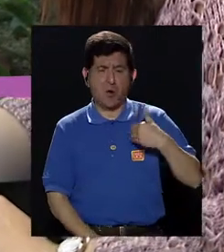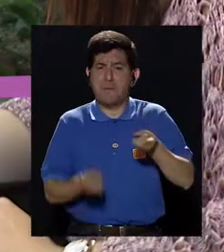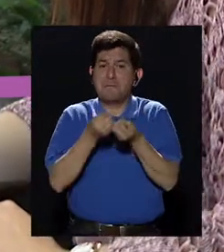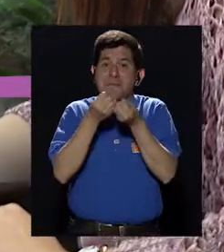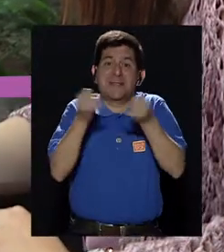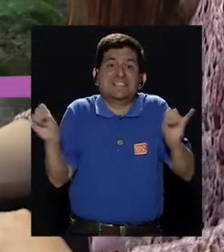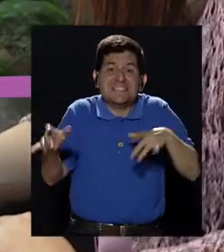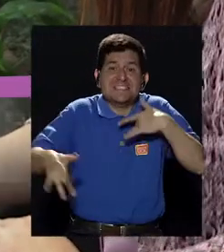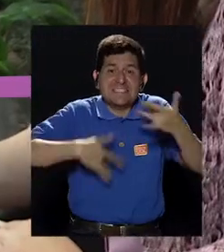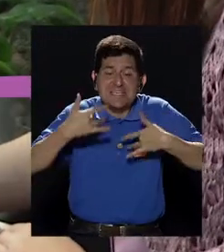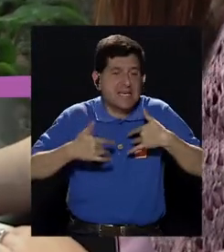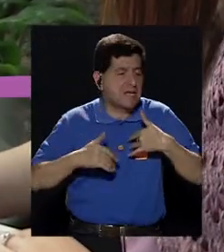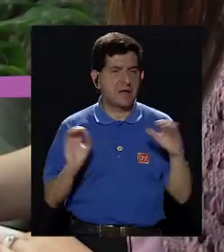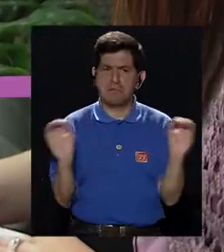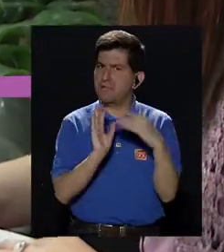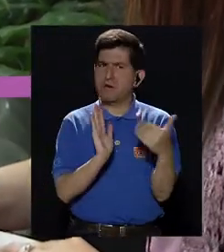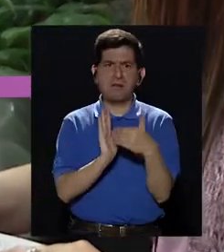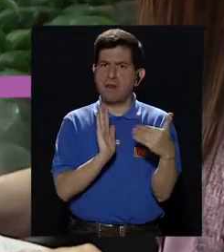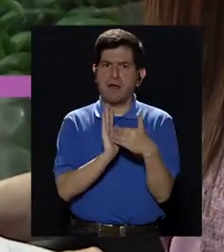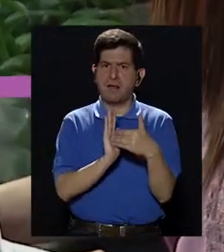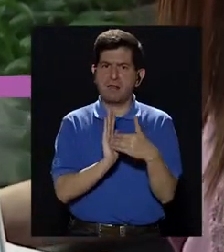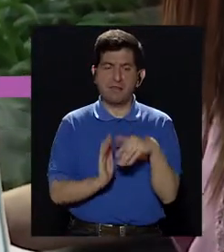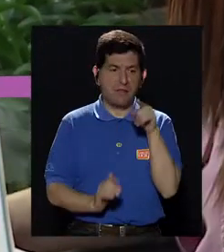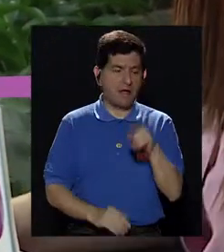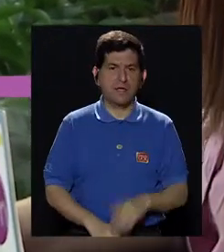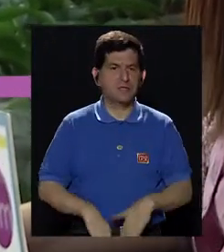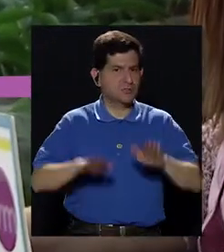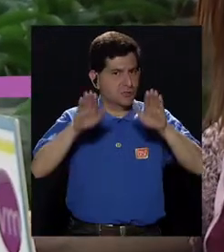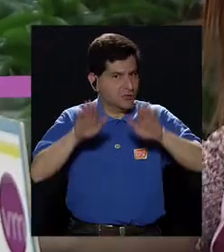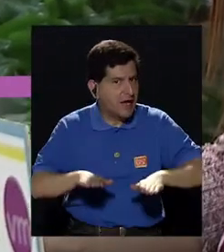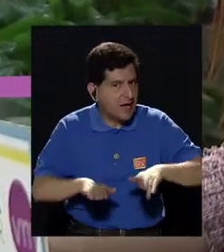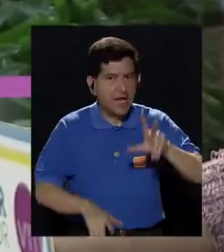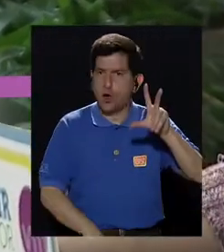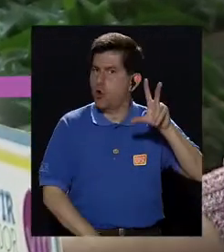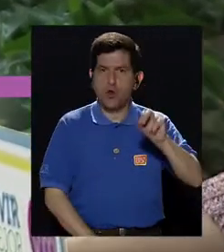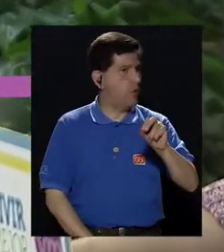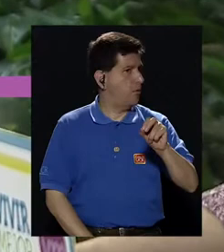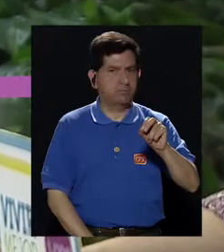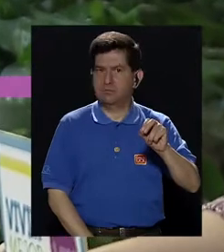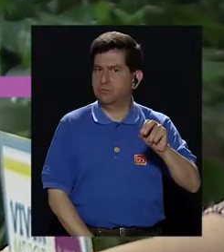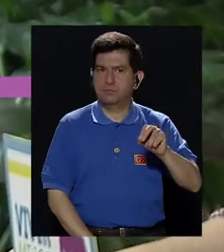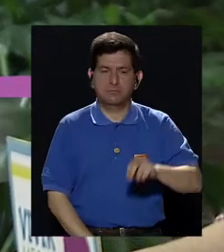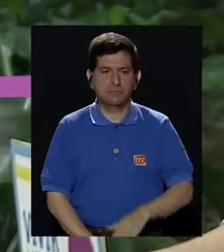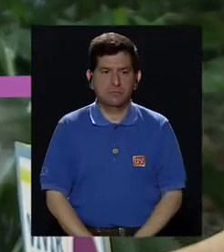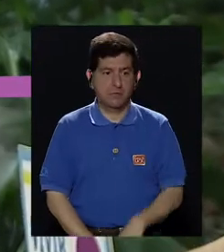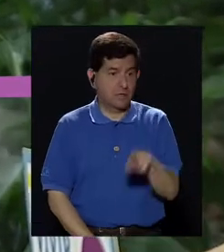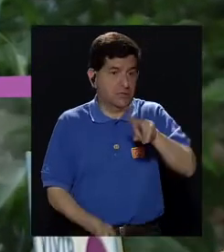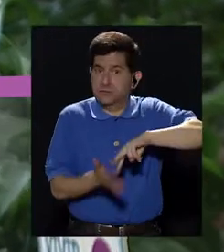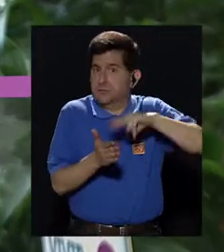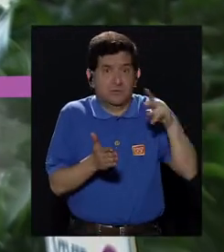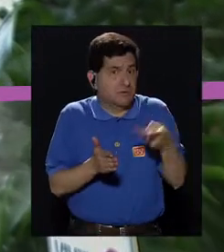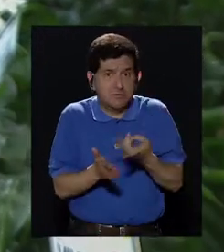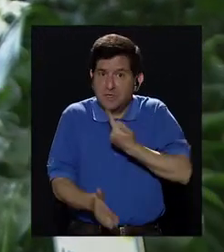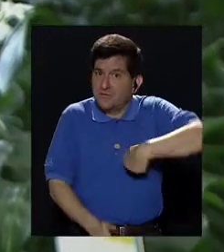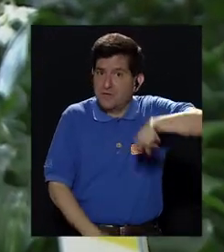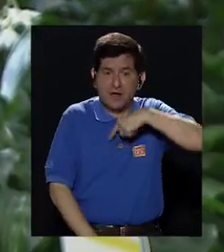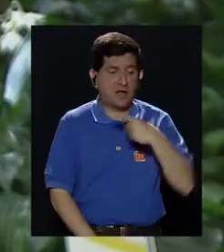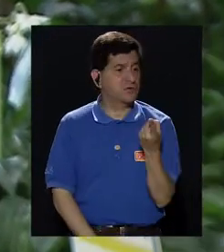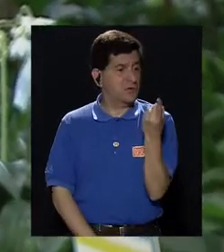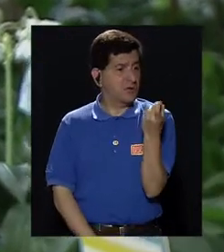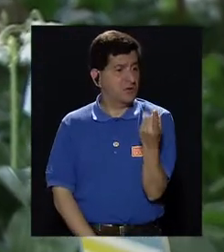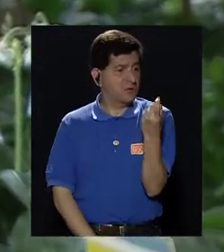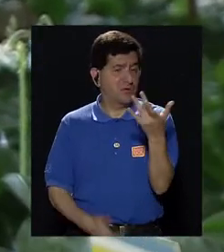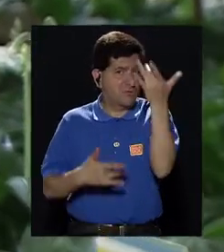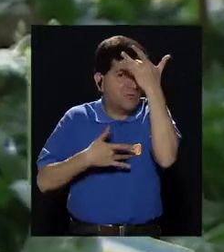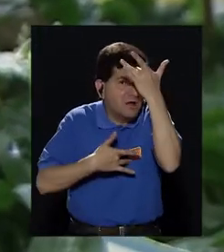asintomático, que no tiene ninguna molestia, que eso no lo deje tranquilo, porque no necesariamente estamos ante una